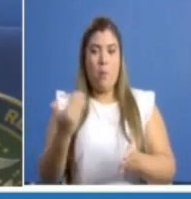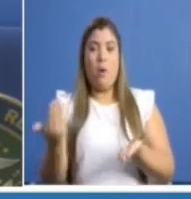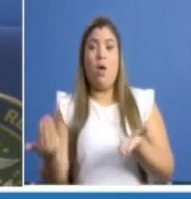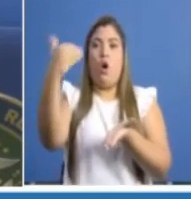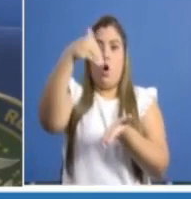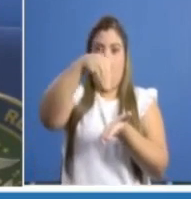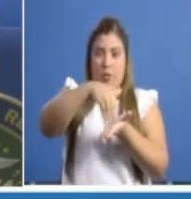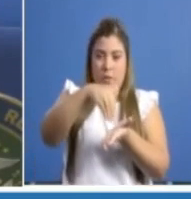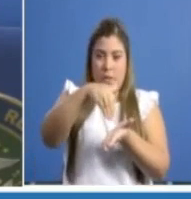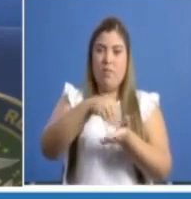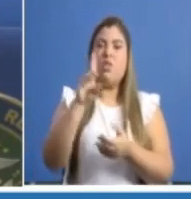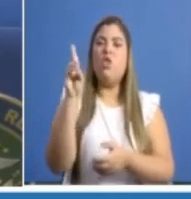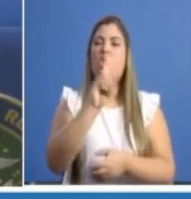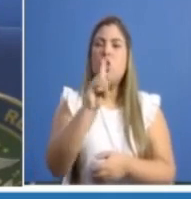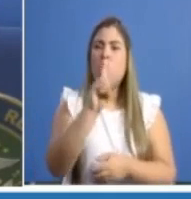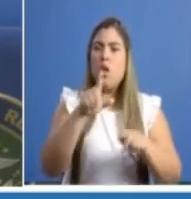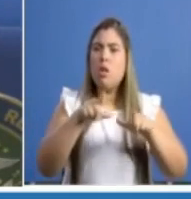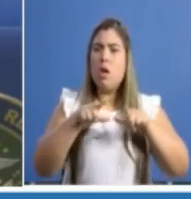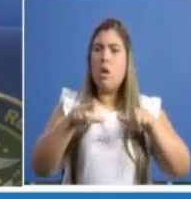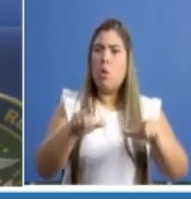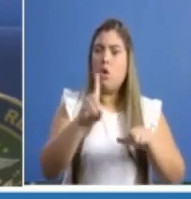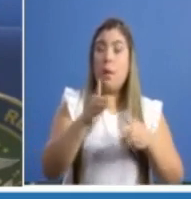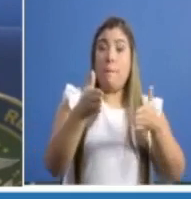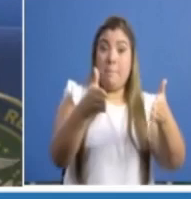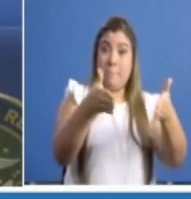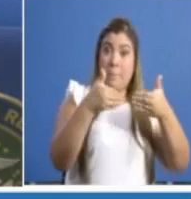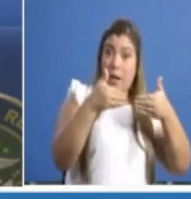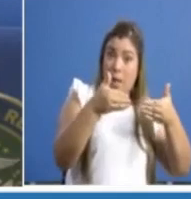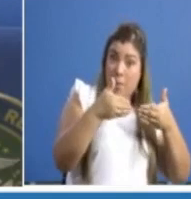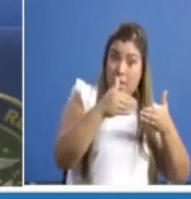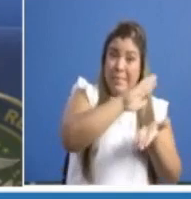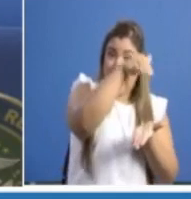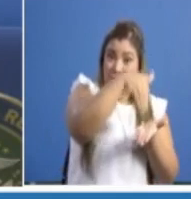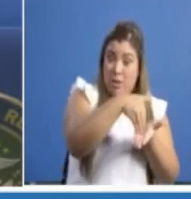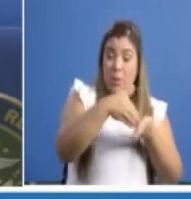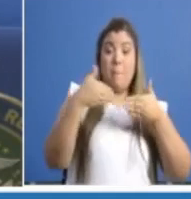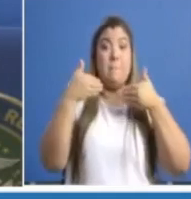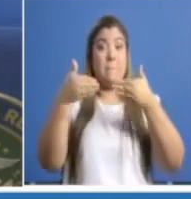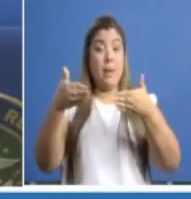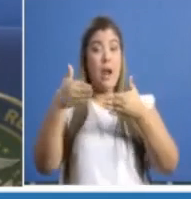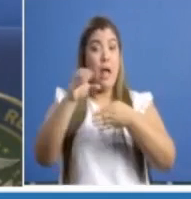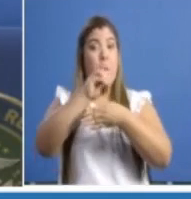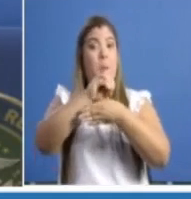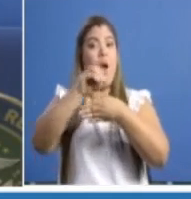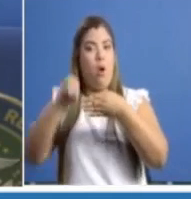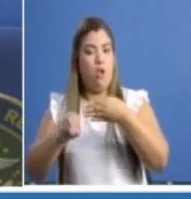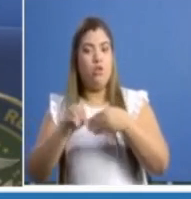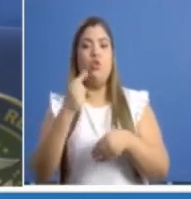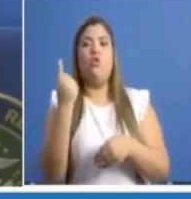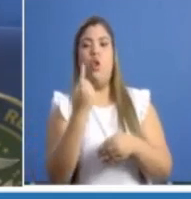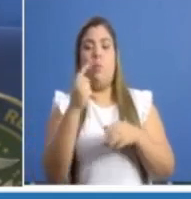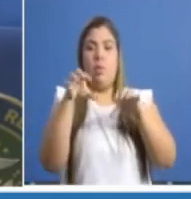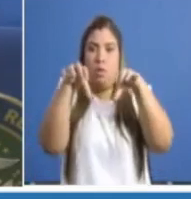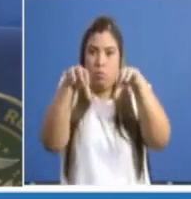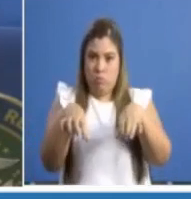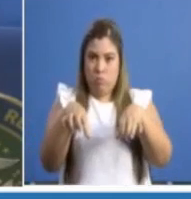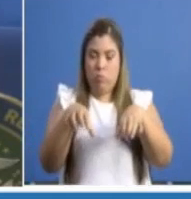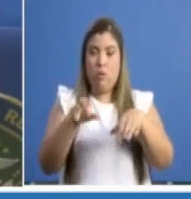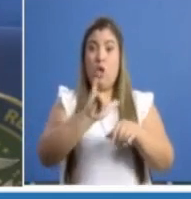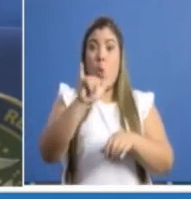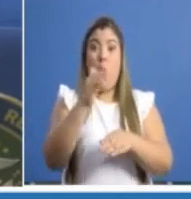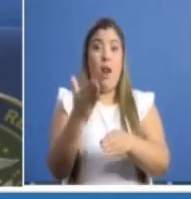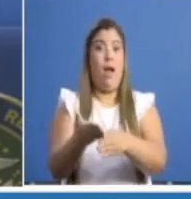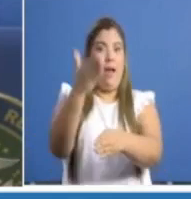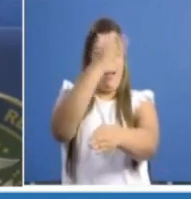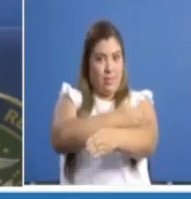en las provincias de Panamá, Panamá Oeste, como previamente estaba establecido.